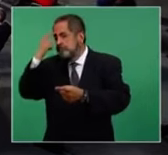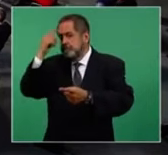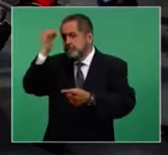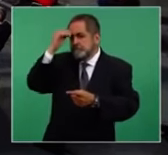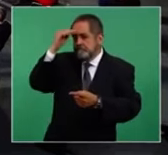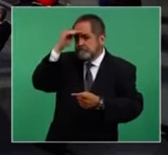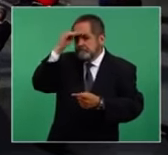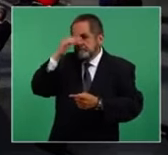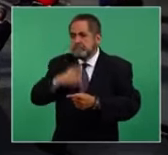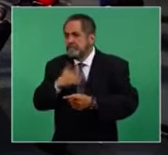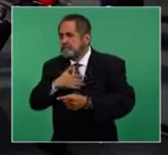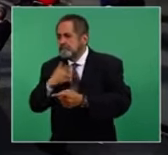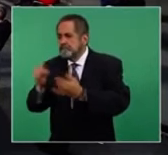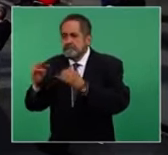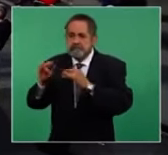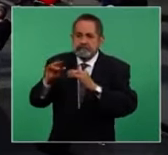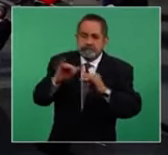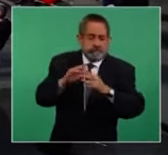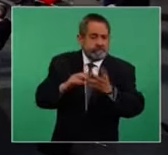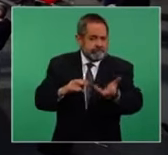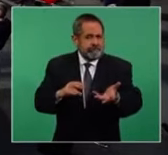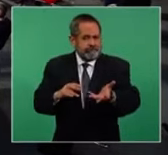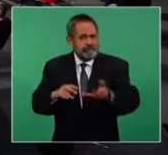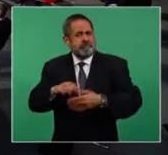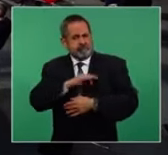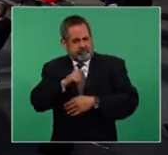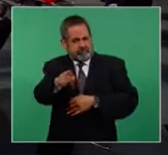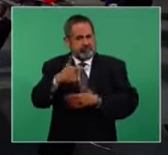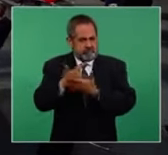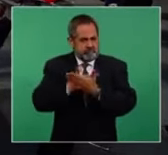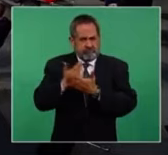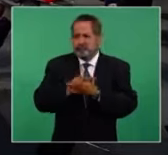hacer una encuesta